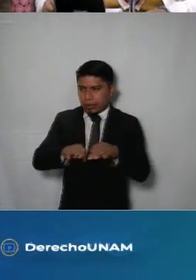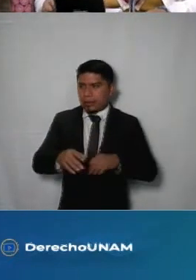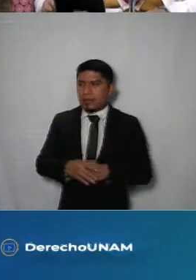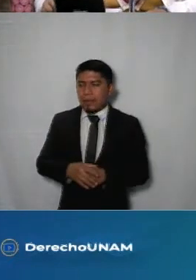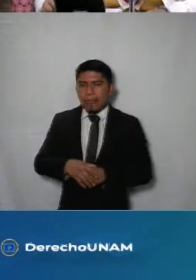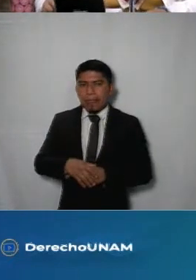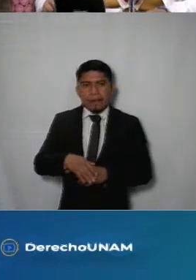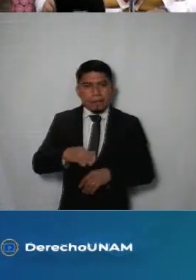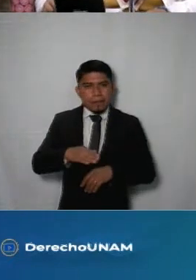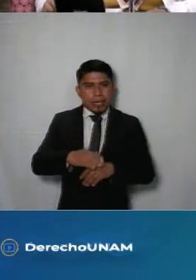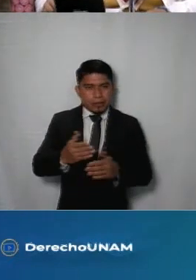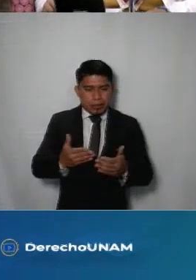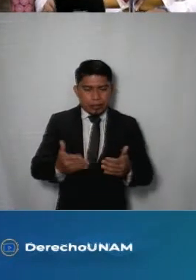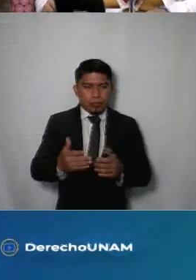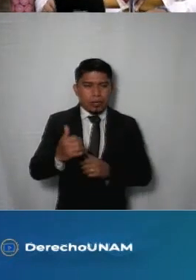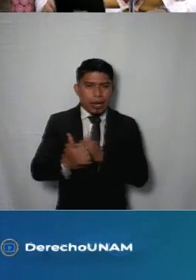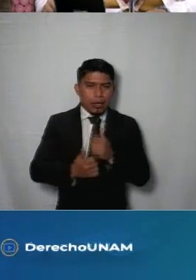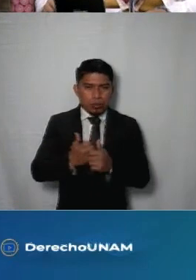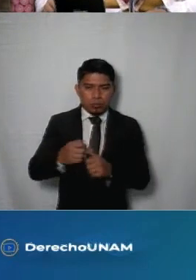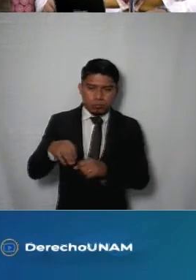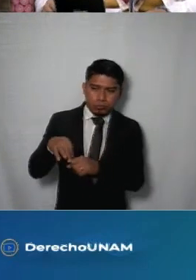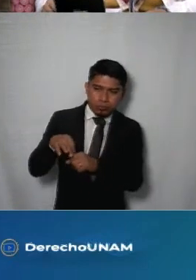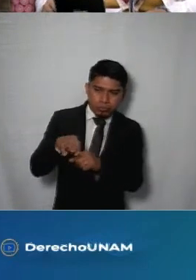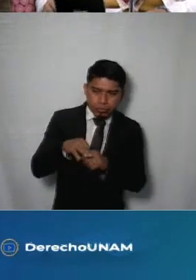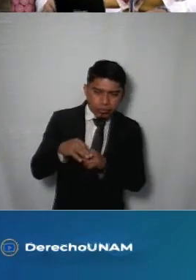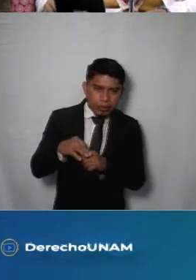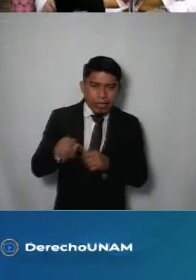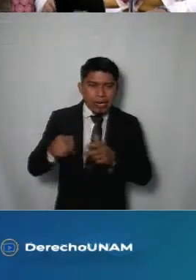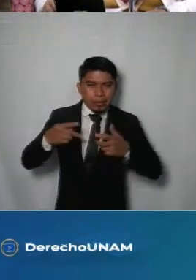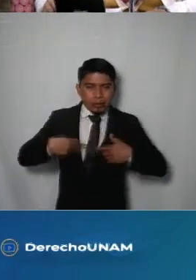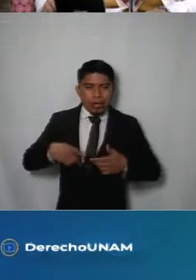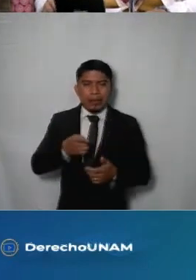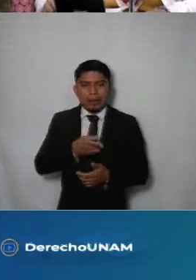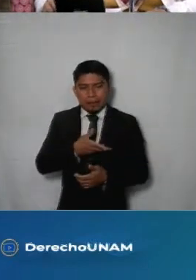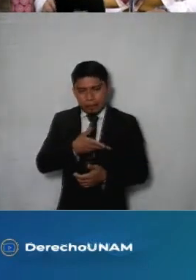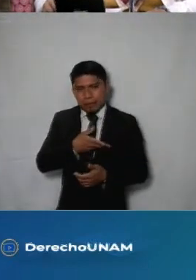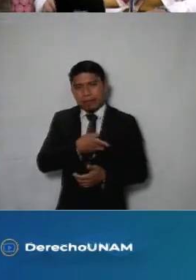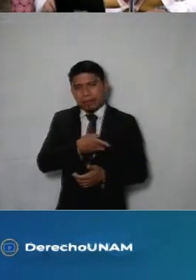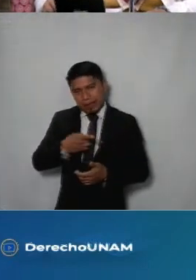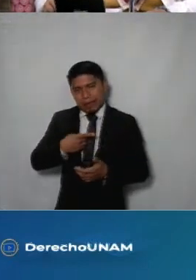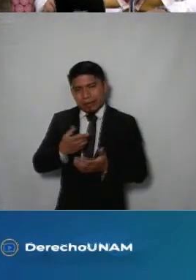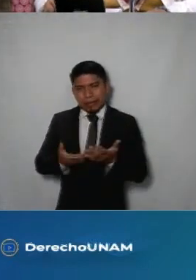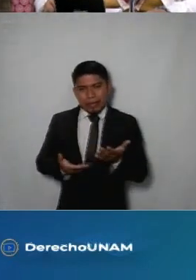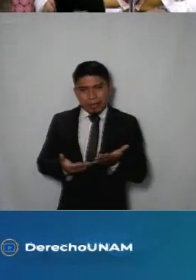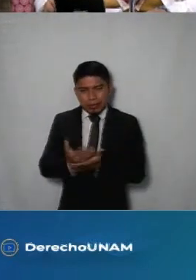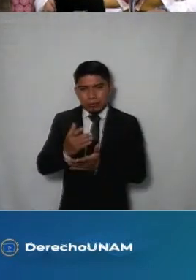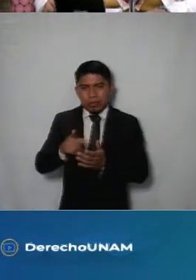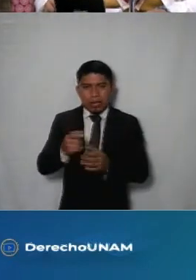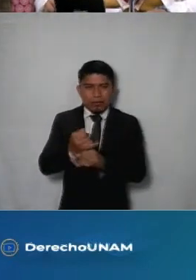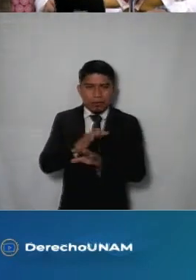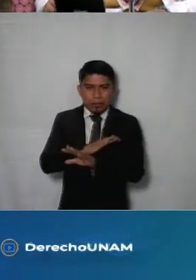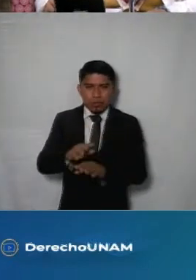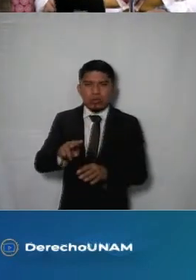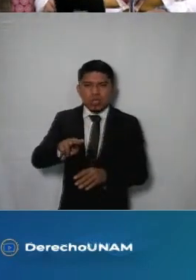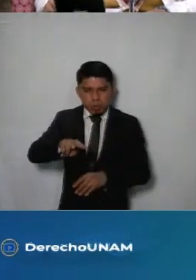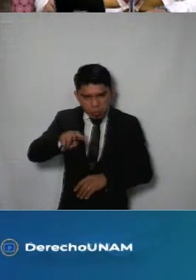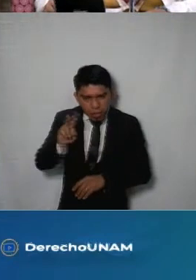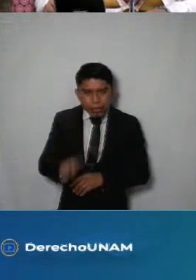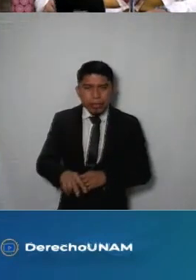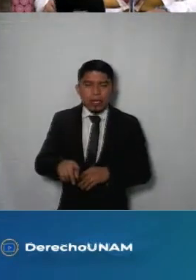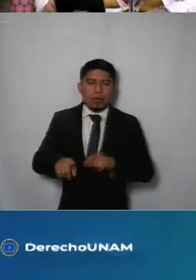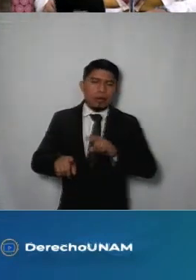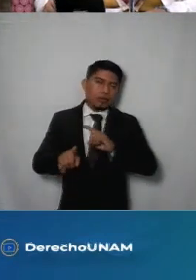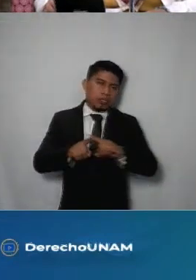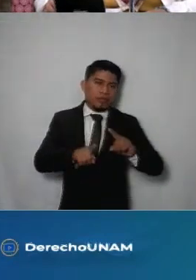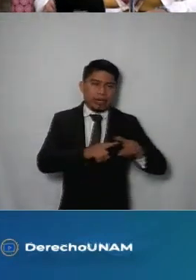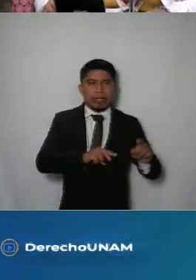esenciales más aún en un año electoral donde las personas deben tener acceso a datos completos pidedignos